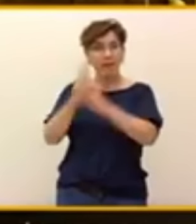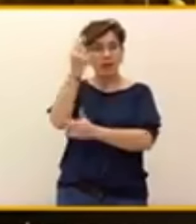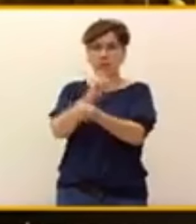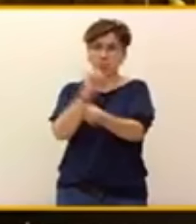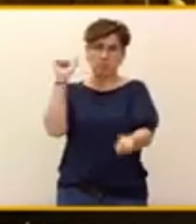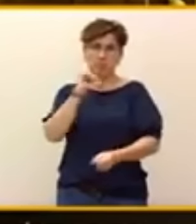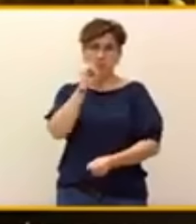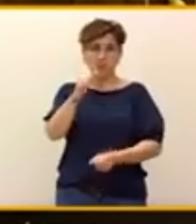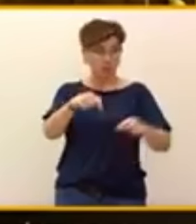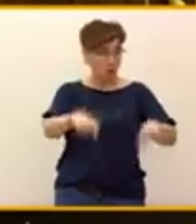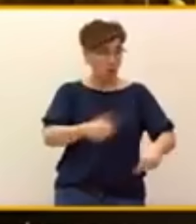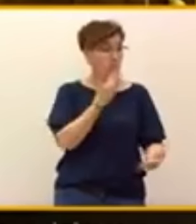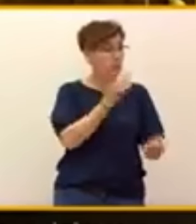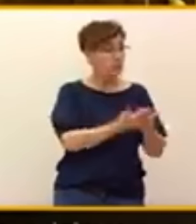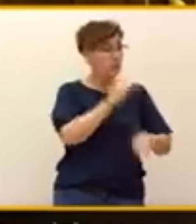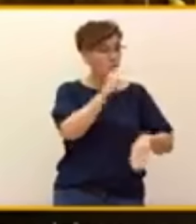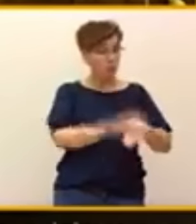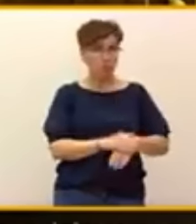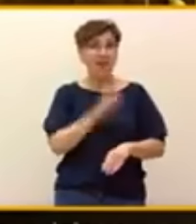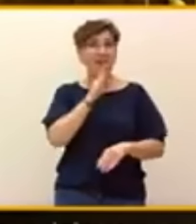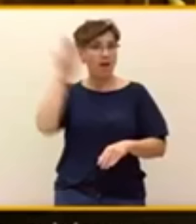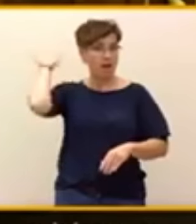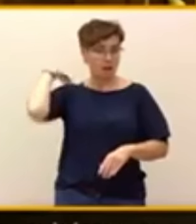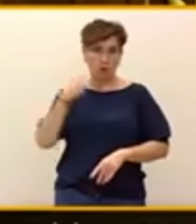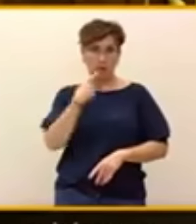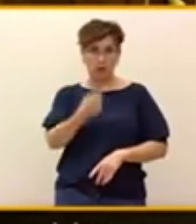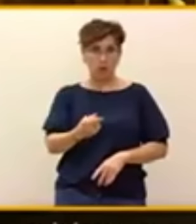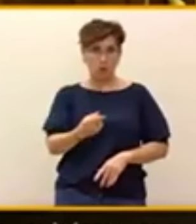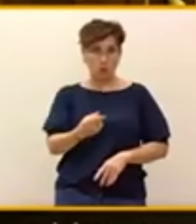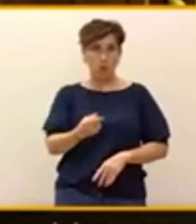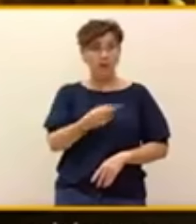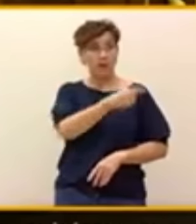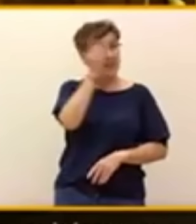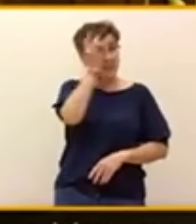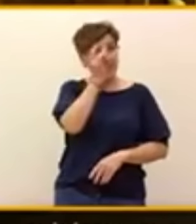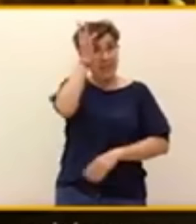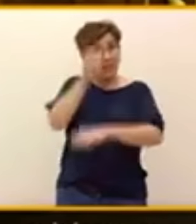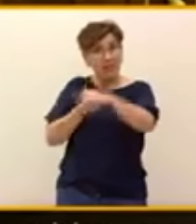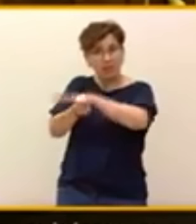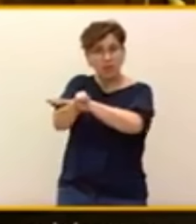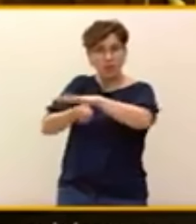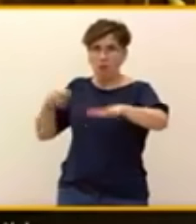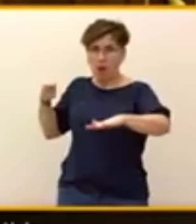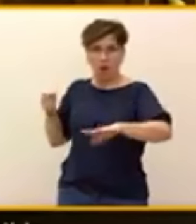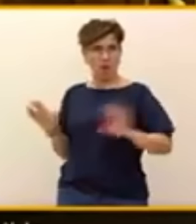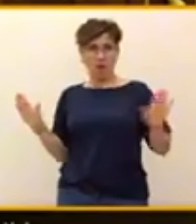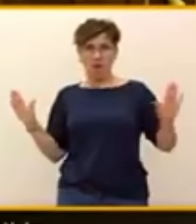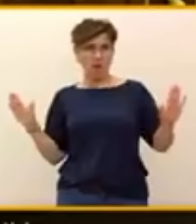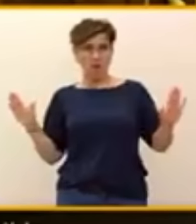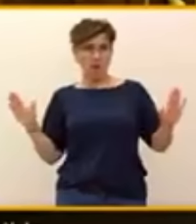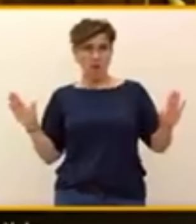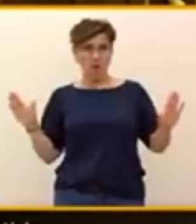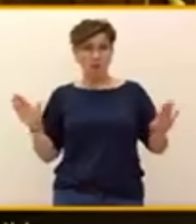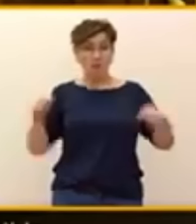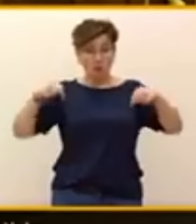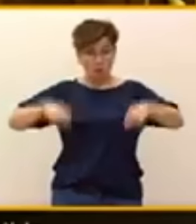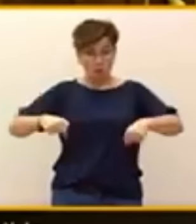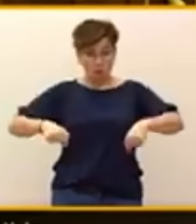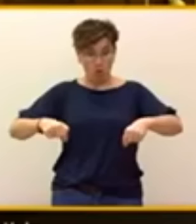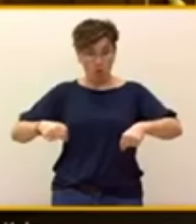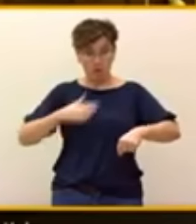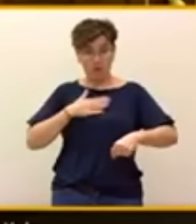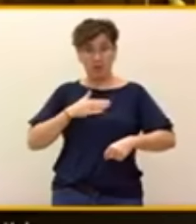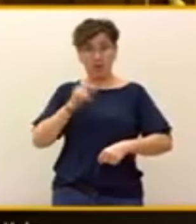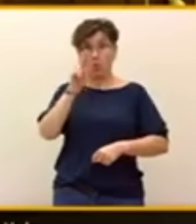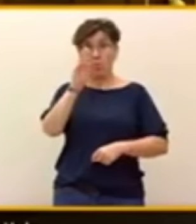retire esa iniciativa que lo puede hacer posible. Hoy también nosotros, desde Unión del Pueblo Navarro, y yo personalmente, quiero pedir perdón